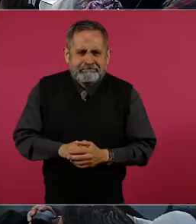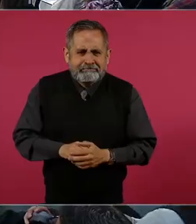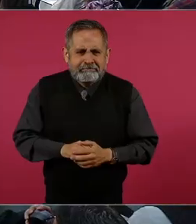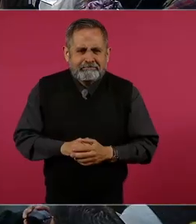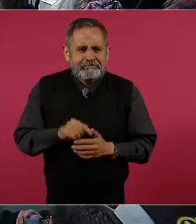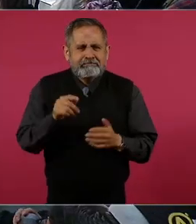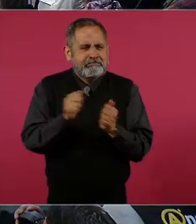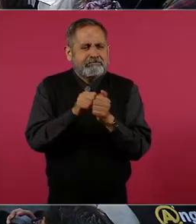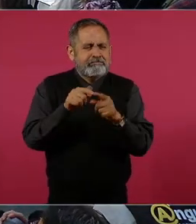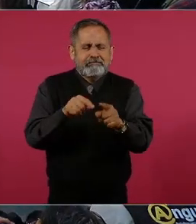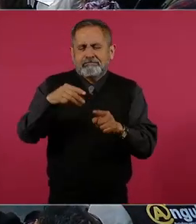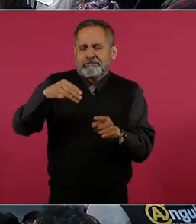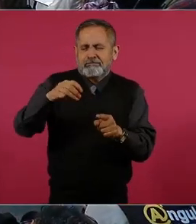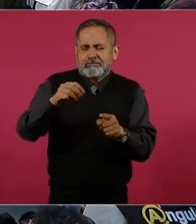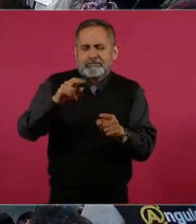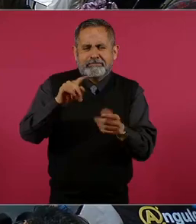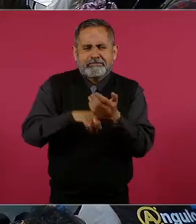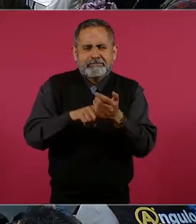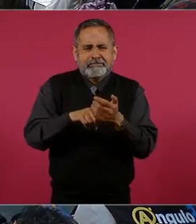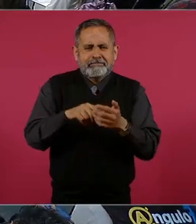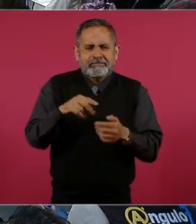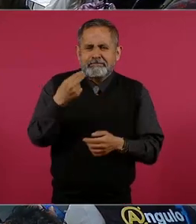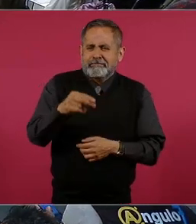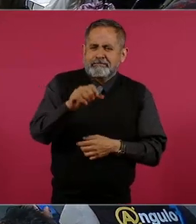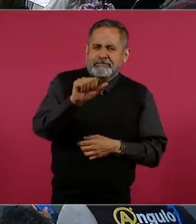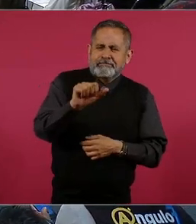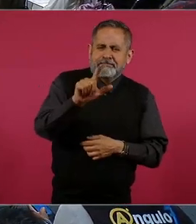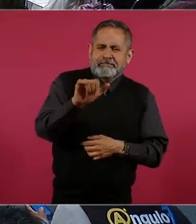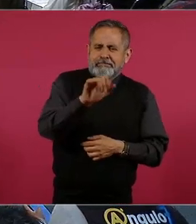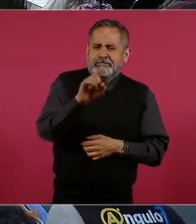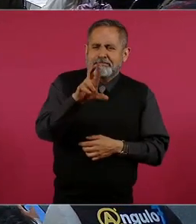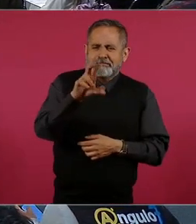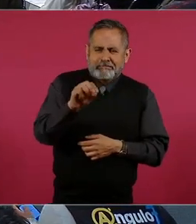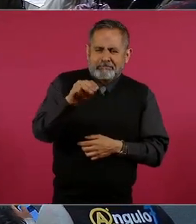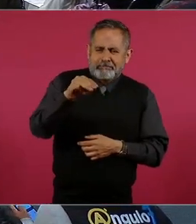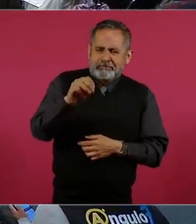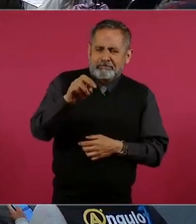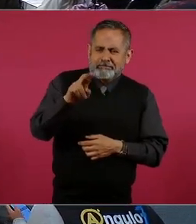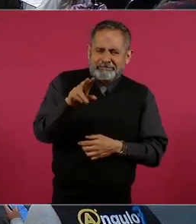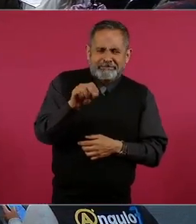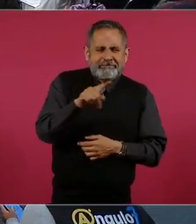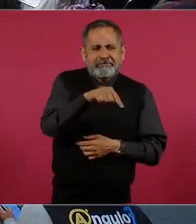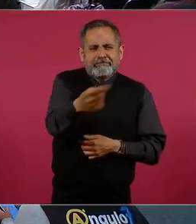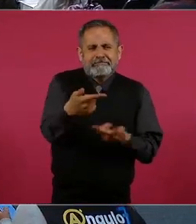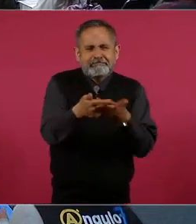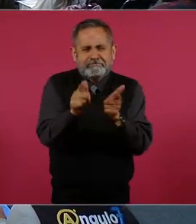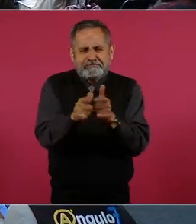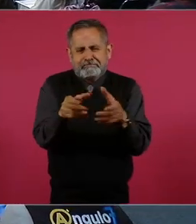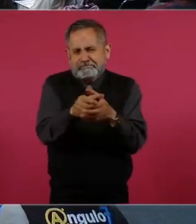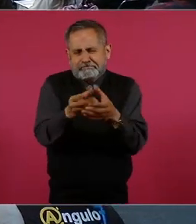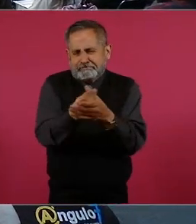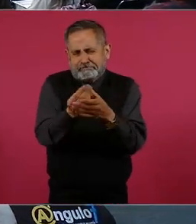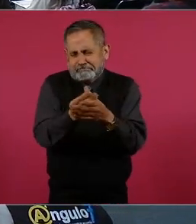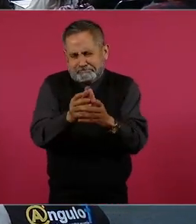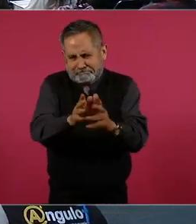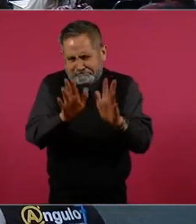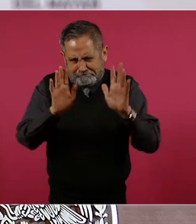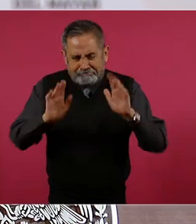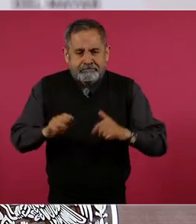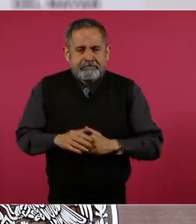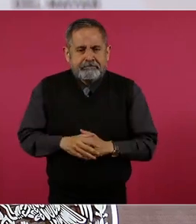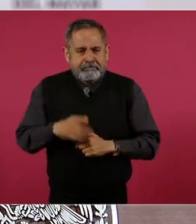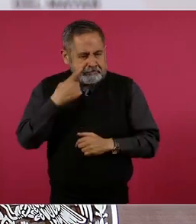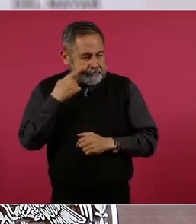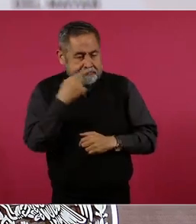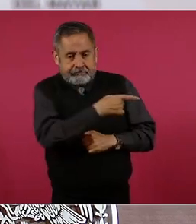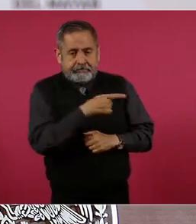Moreno, ¿cómo se llama? Con Alejandro, Moreno y un grupo. Pero miren lo